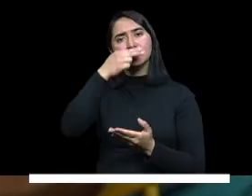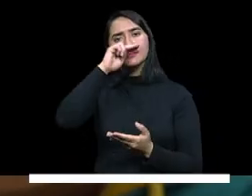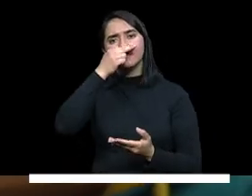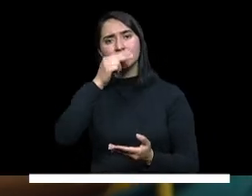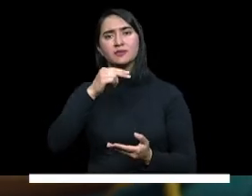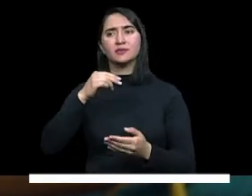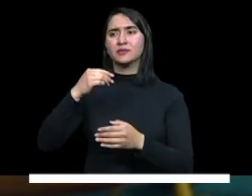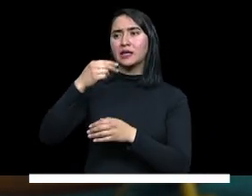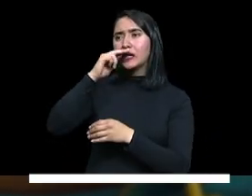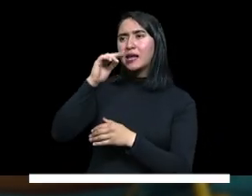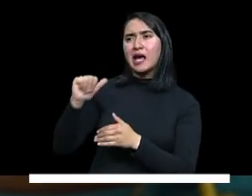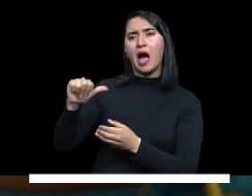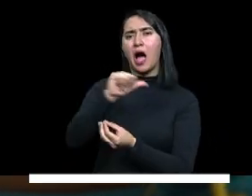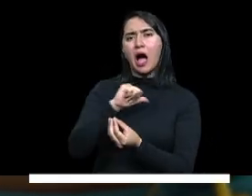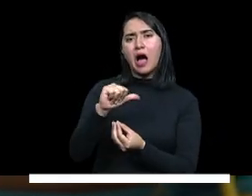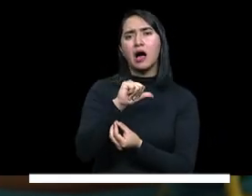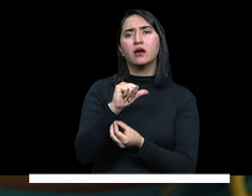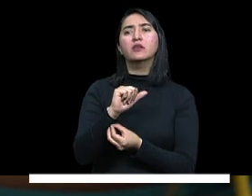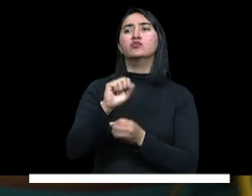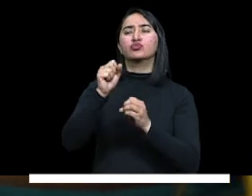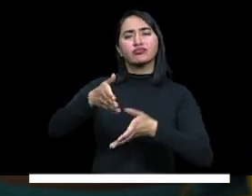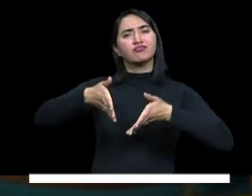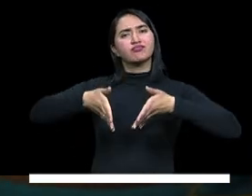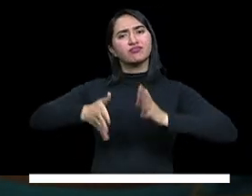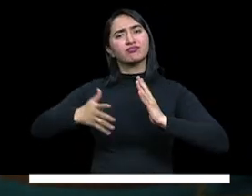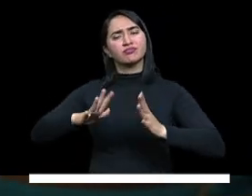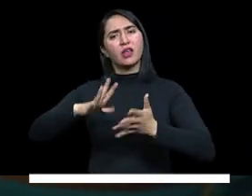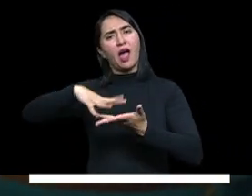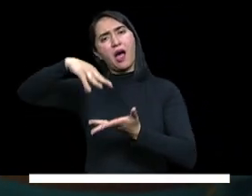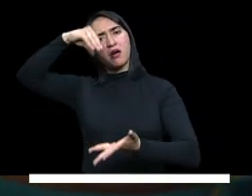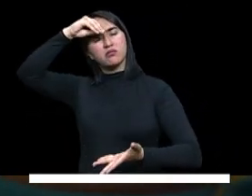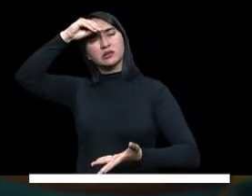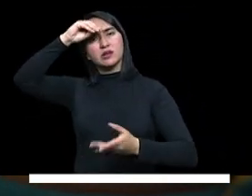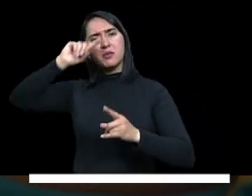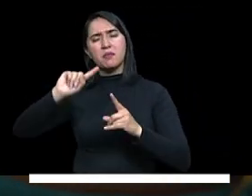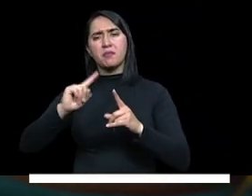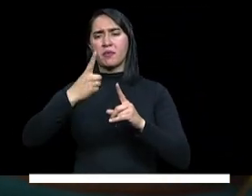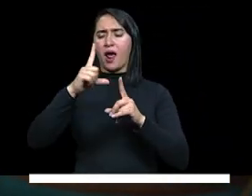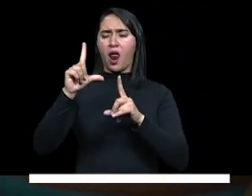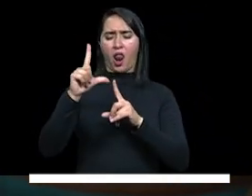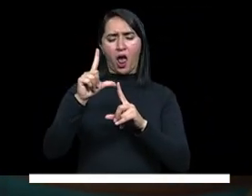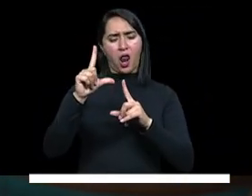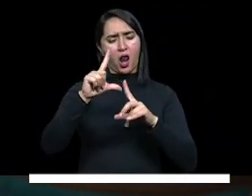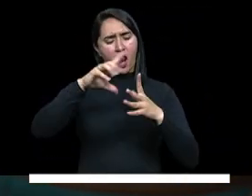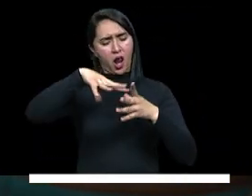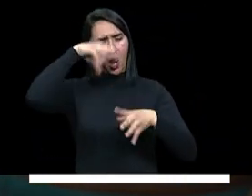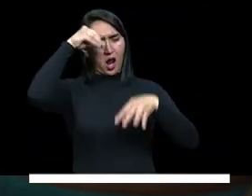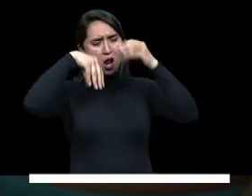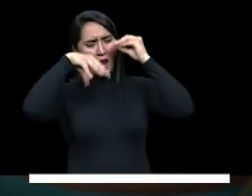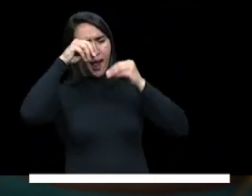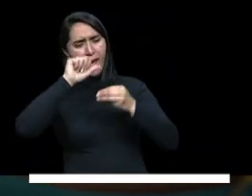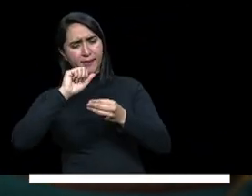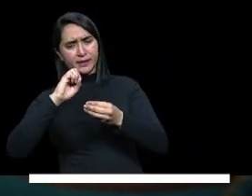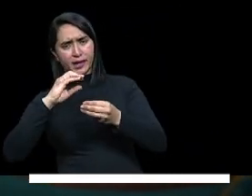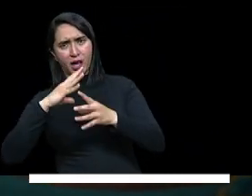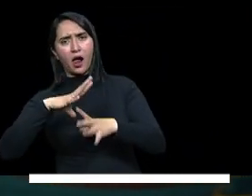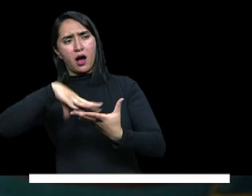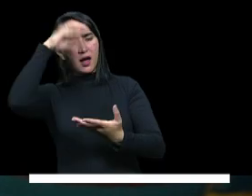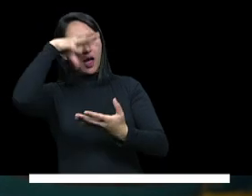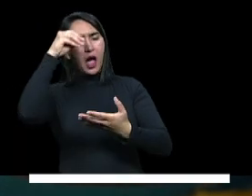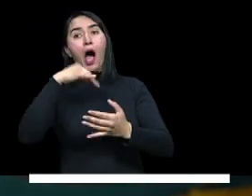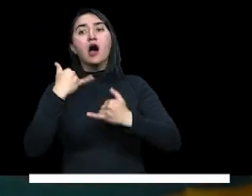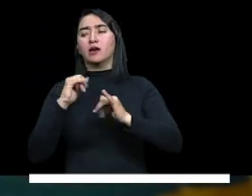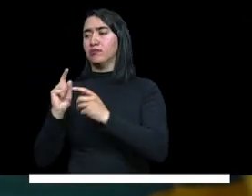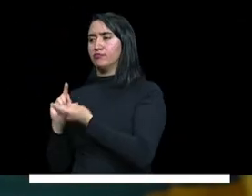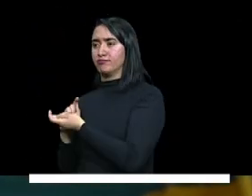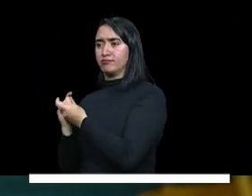las niñas que aprendieron las primeras letras en sus casas durante la pandemia y que ahora pueden tener una institución que